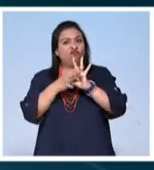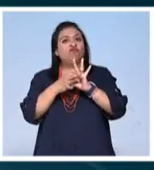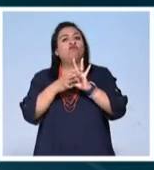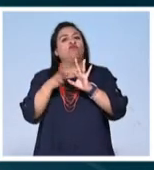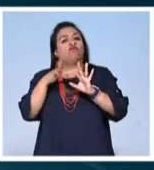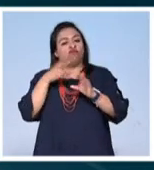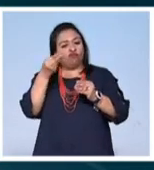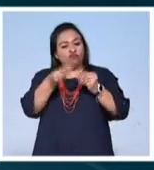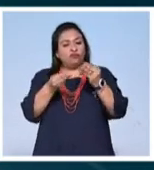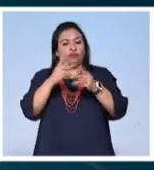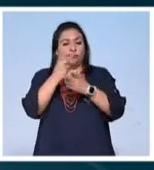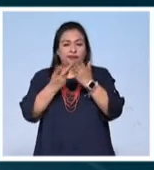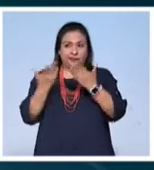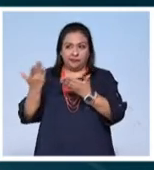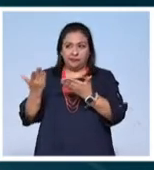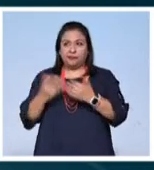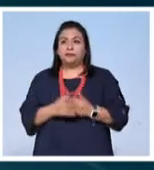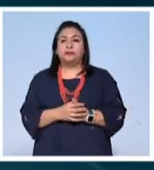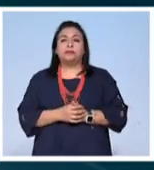su programación. Vamos a ver.